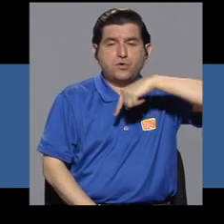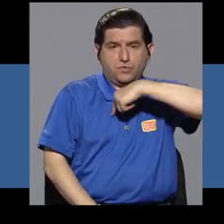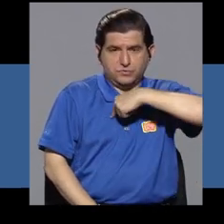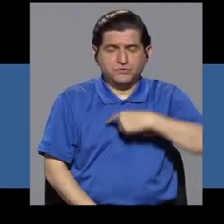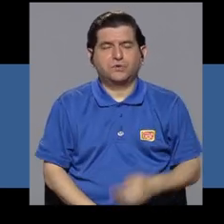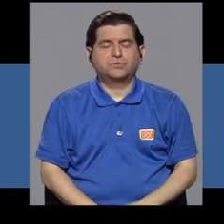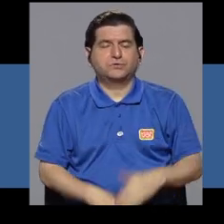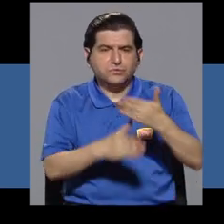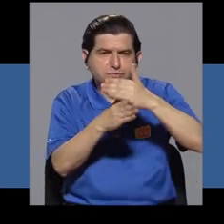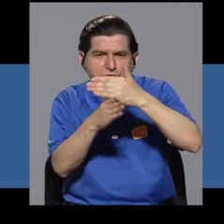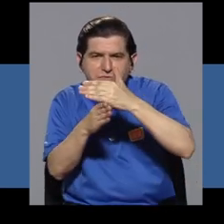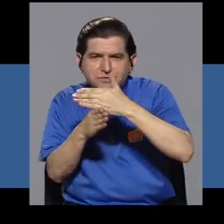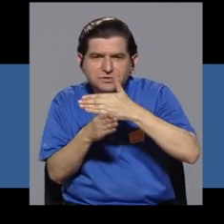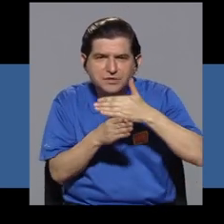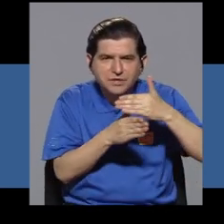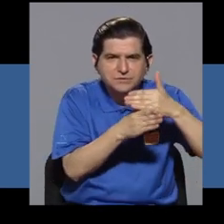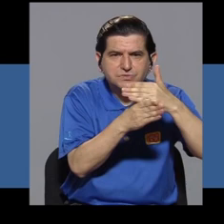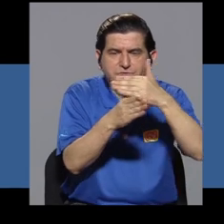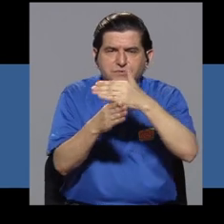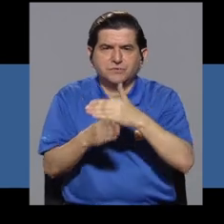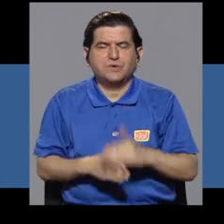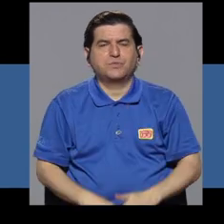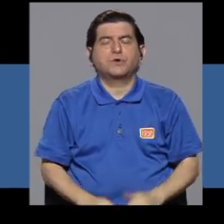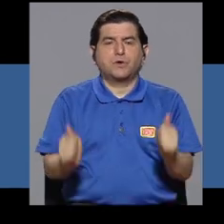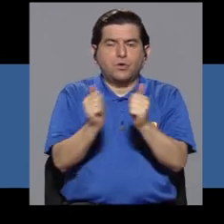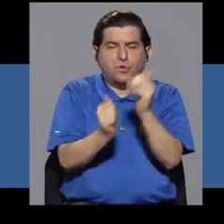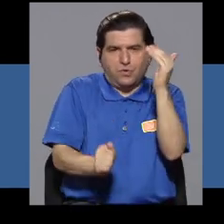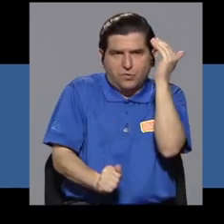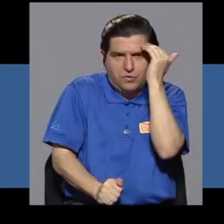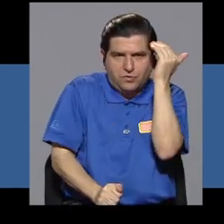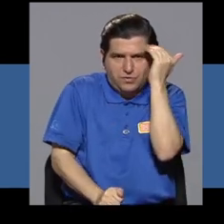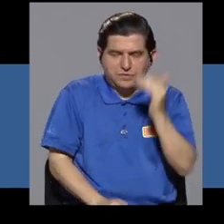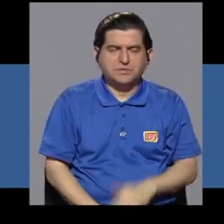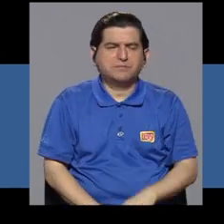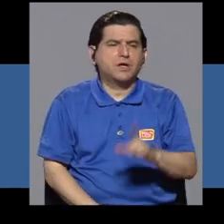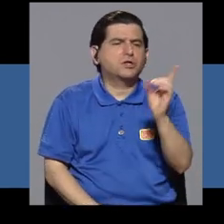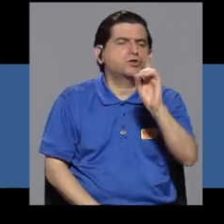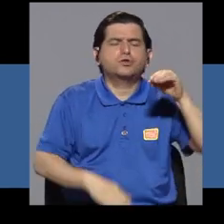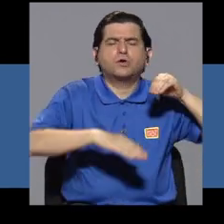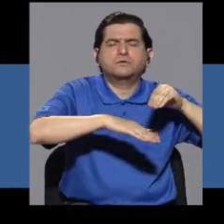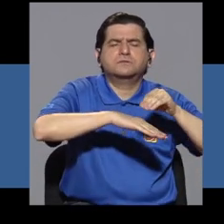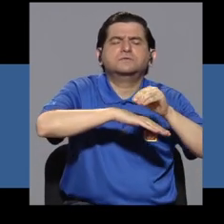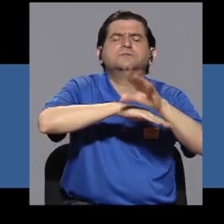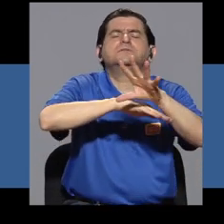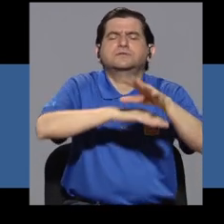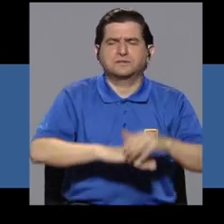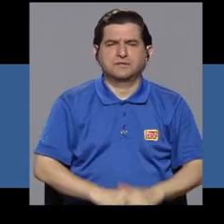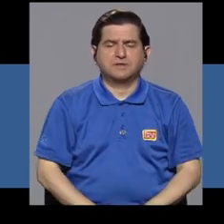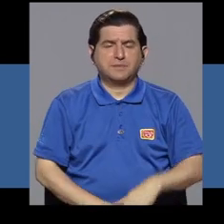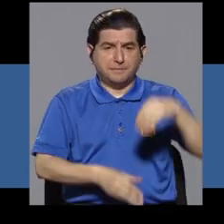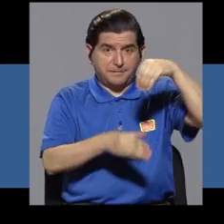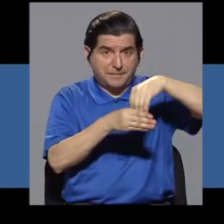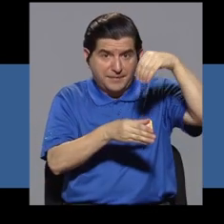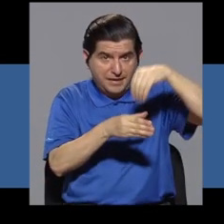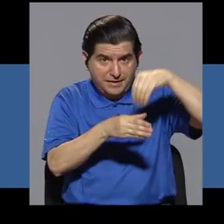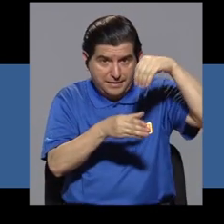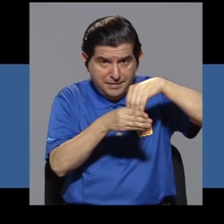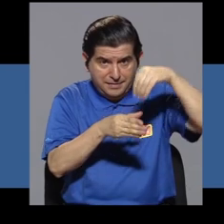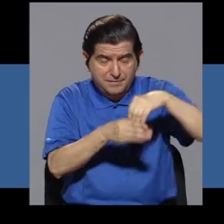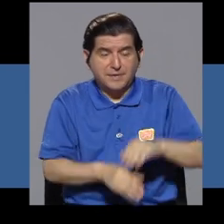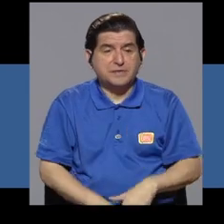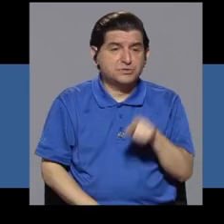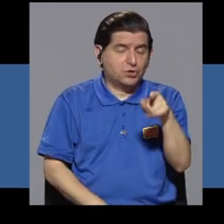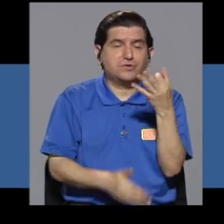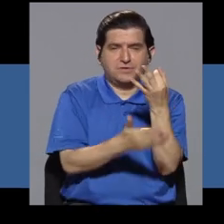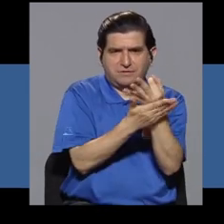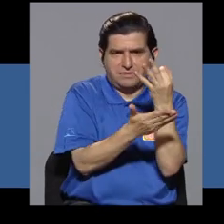de dónde podemos incidir en la inversión de ese financiamiento, pues la población